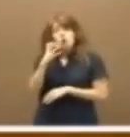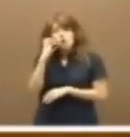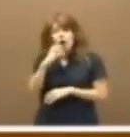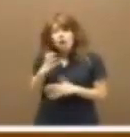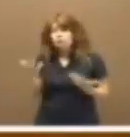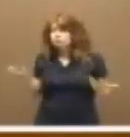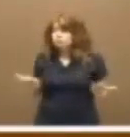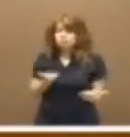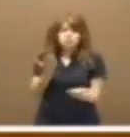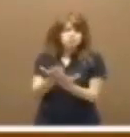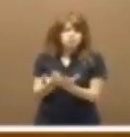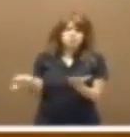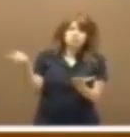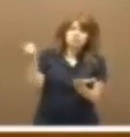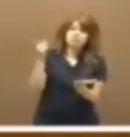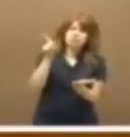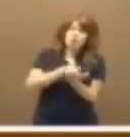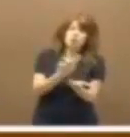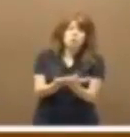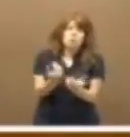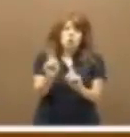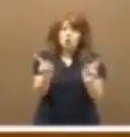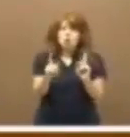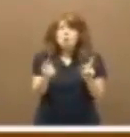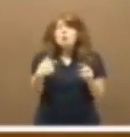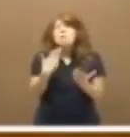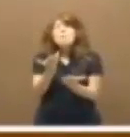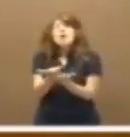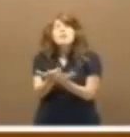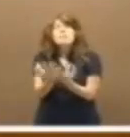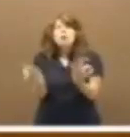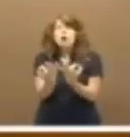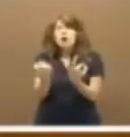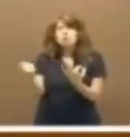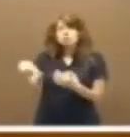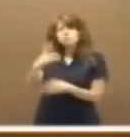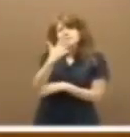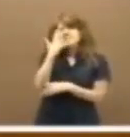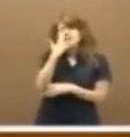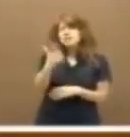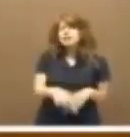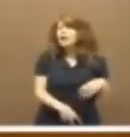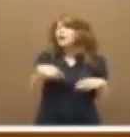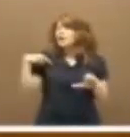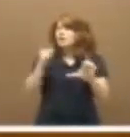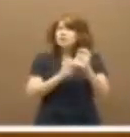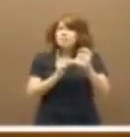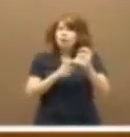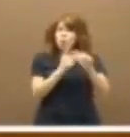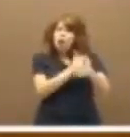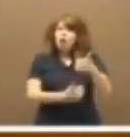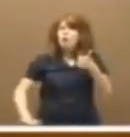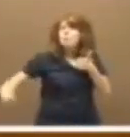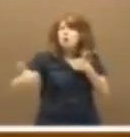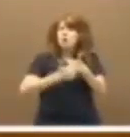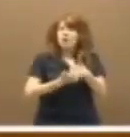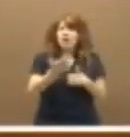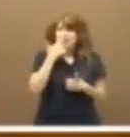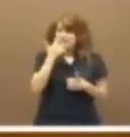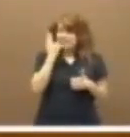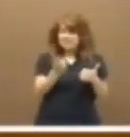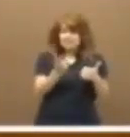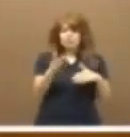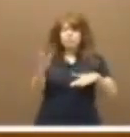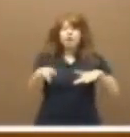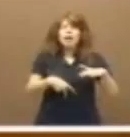No le pedimos que lo repruebe. Pero lo que le pedimos es que pongan los intereses generales de Extremadura por delante de los intereses